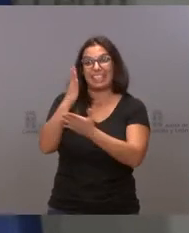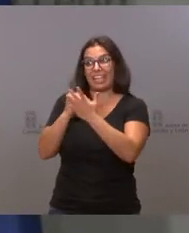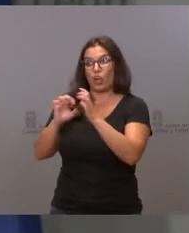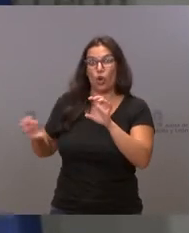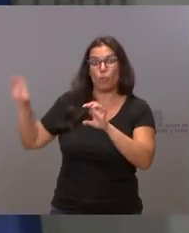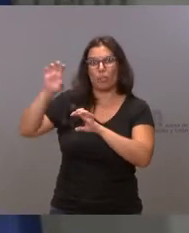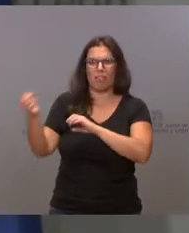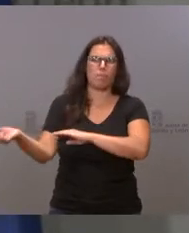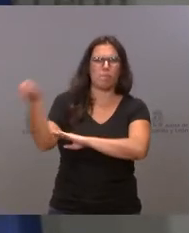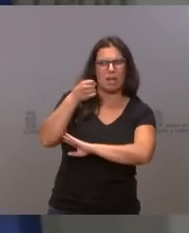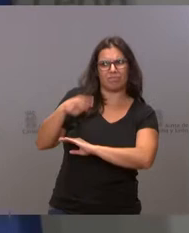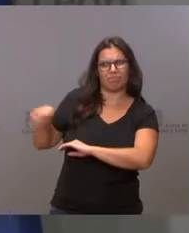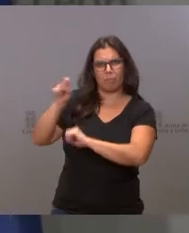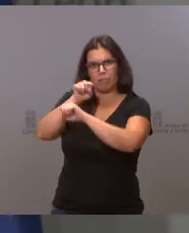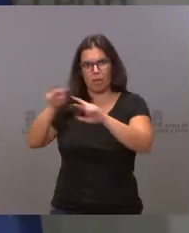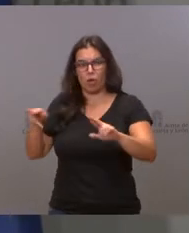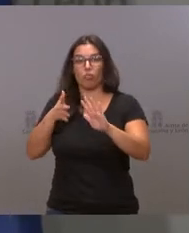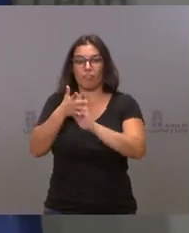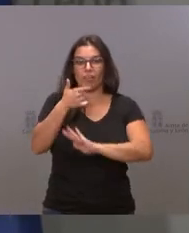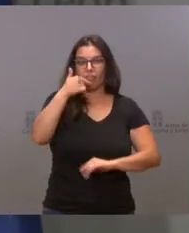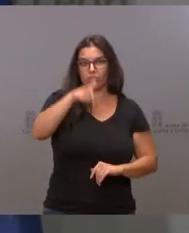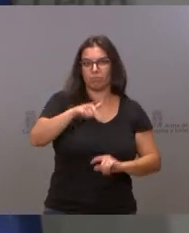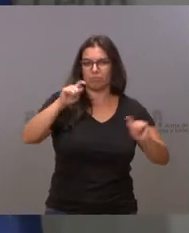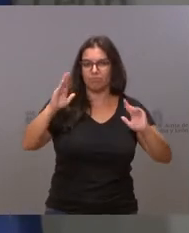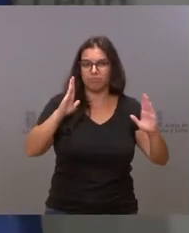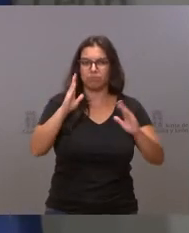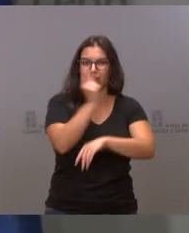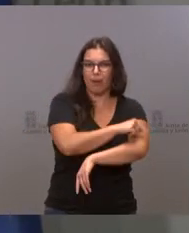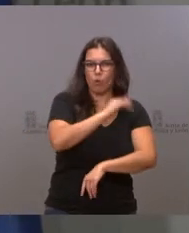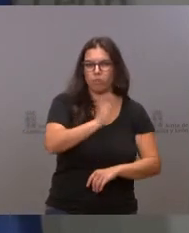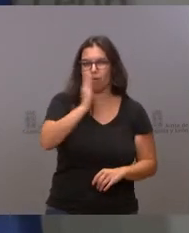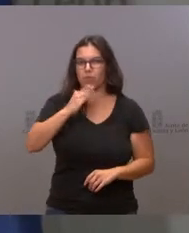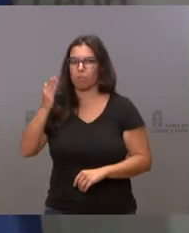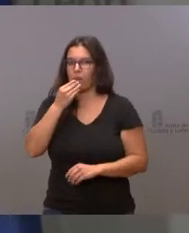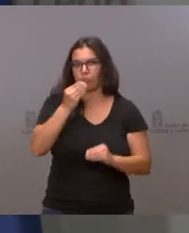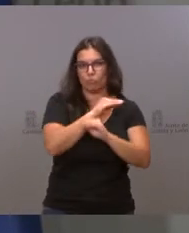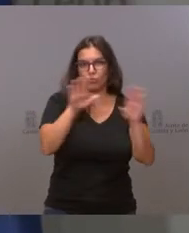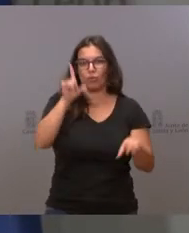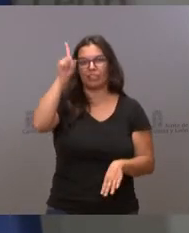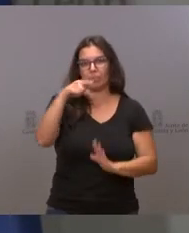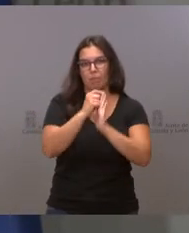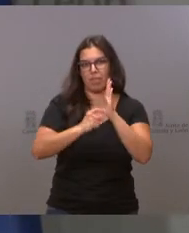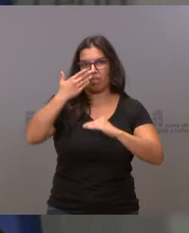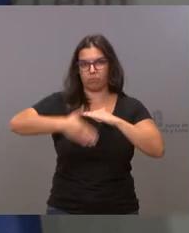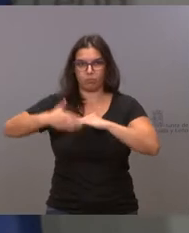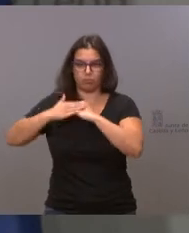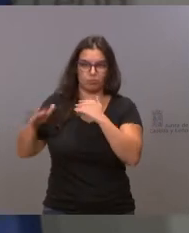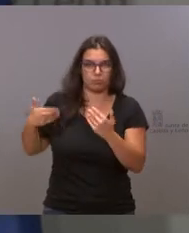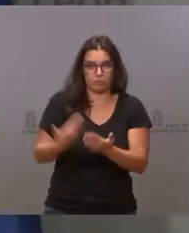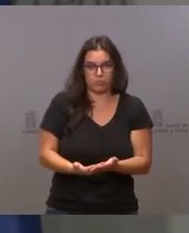nuestra. Eso dice mucho de la eficacia de la campaña de vacunación y de las medidas adoptadas hasta